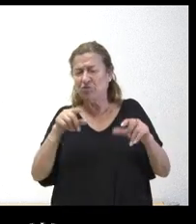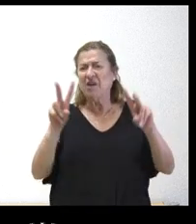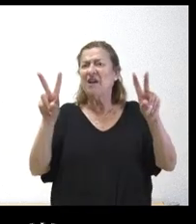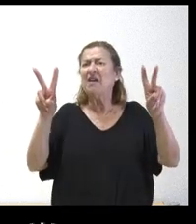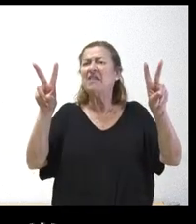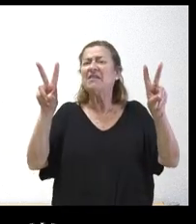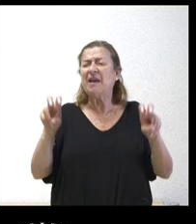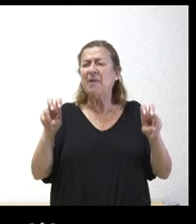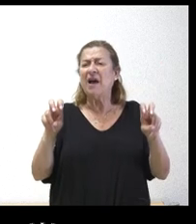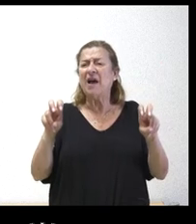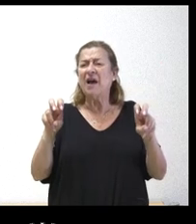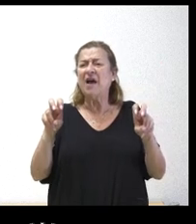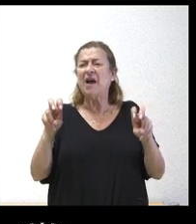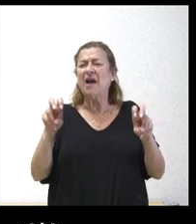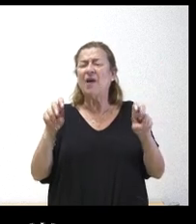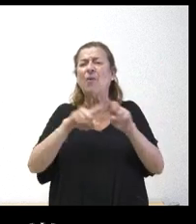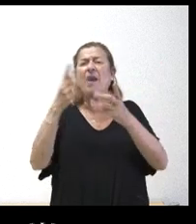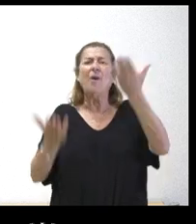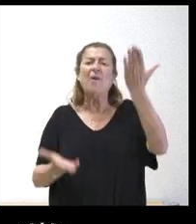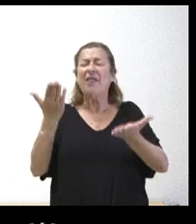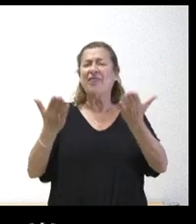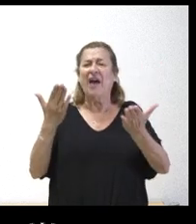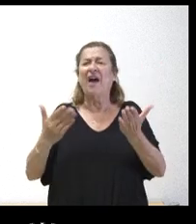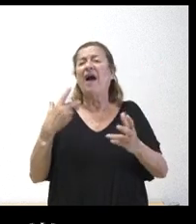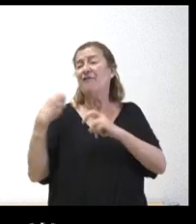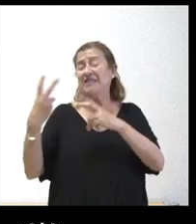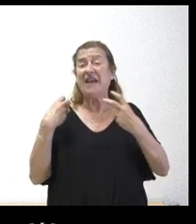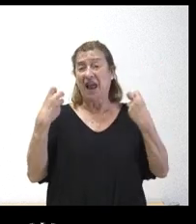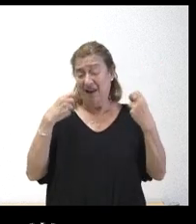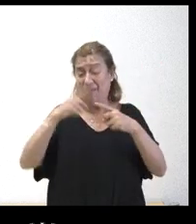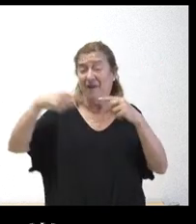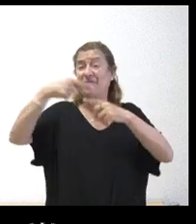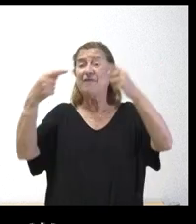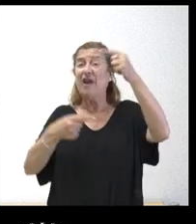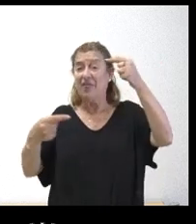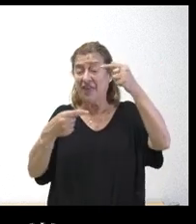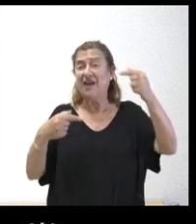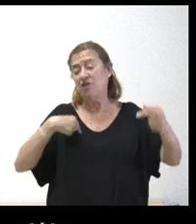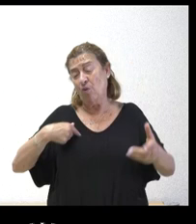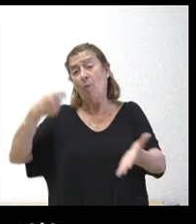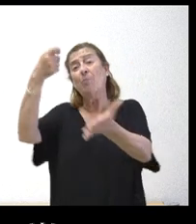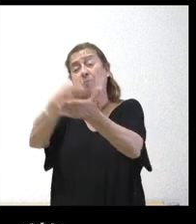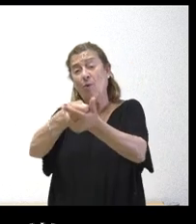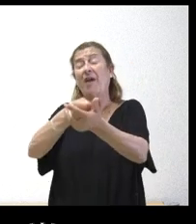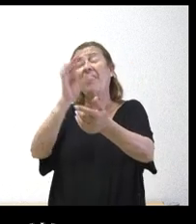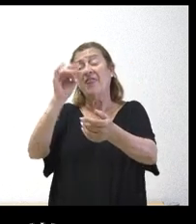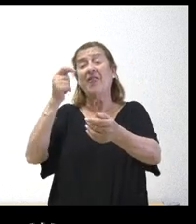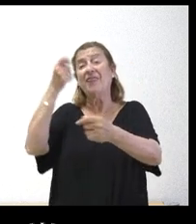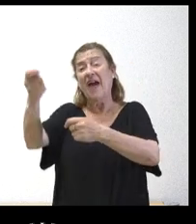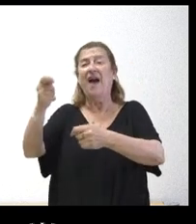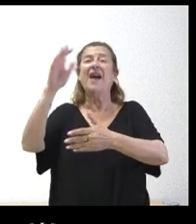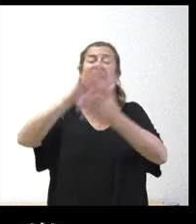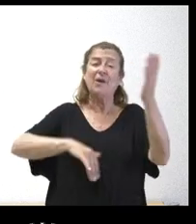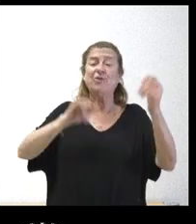las de las balanzas fiscales y tal o sea la diferencia entre lo que lo que aporte recibe Cataluña y lo que aporte